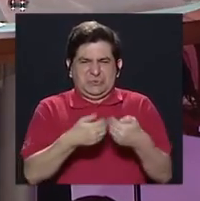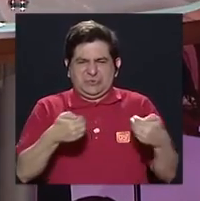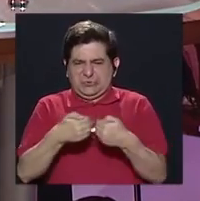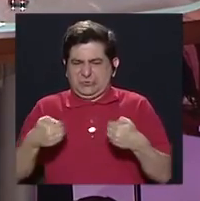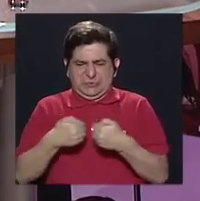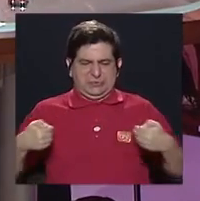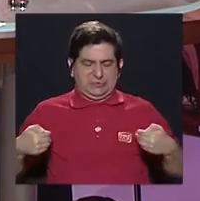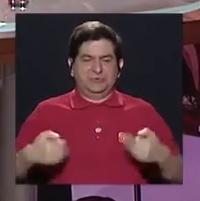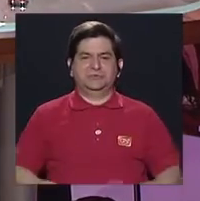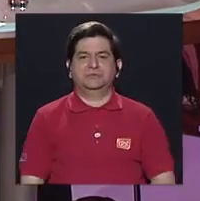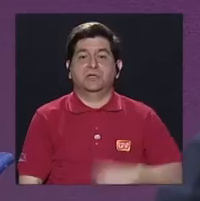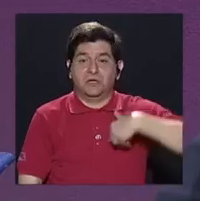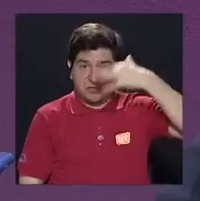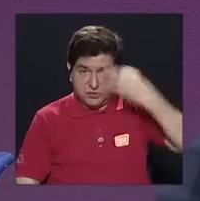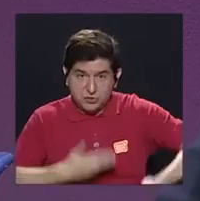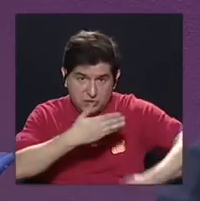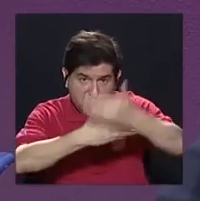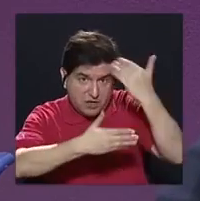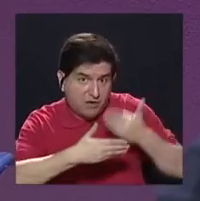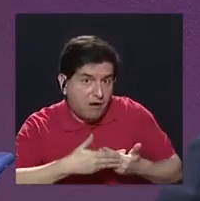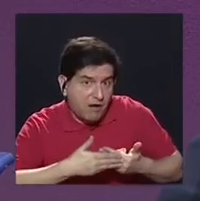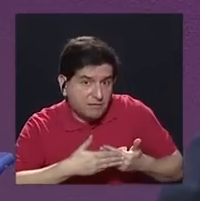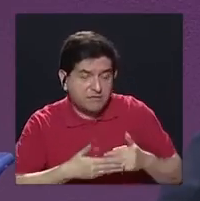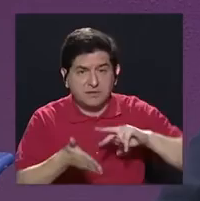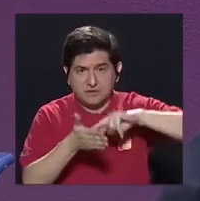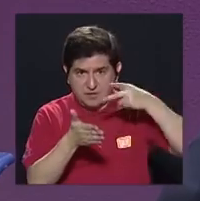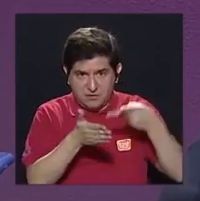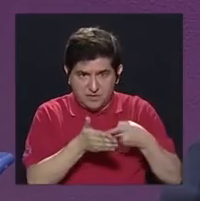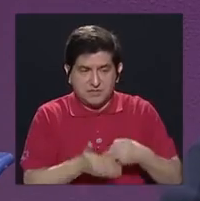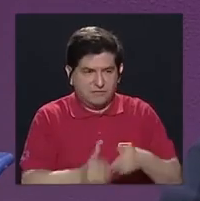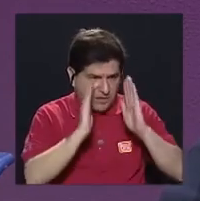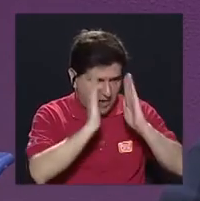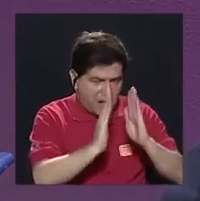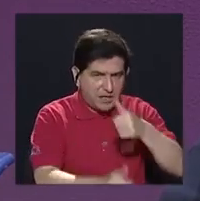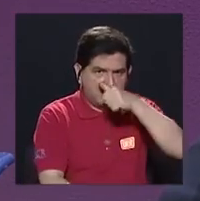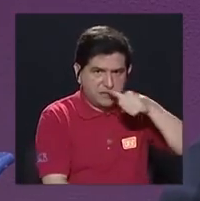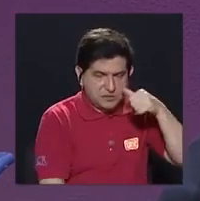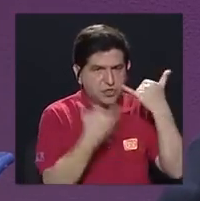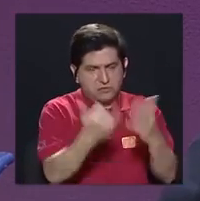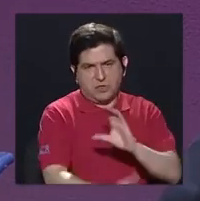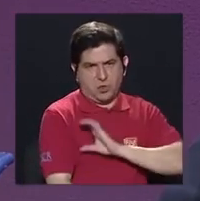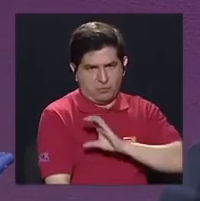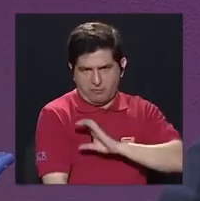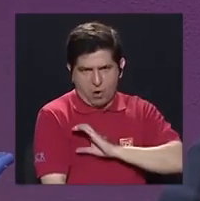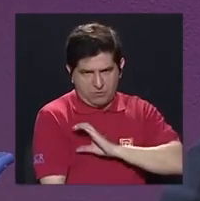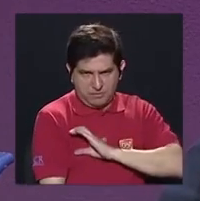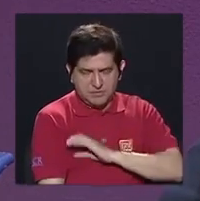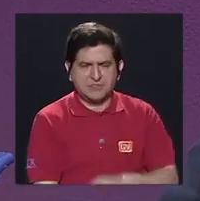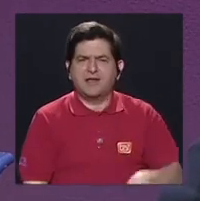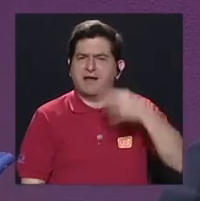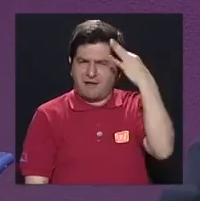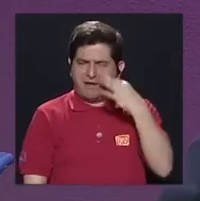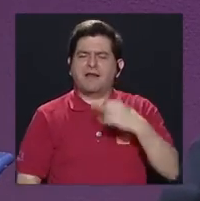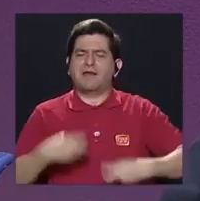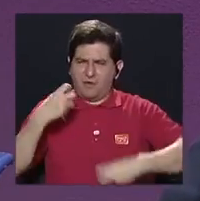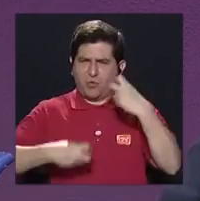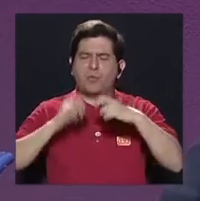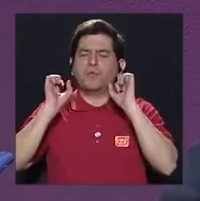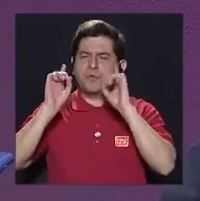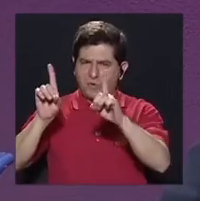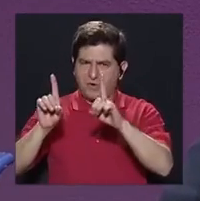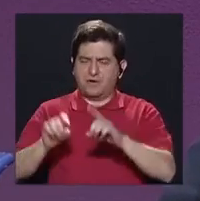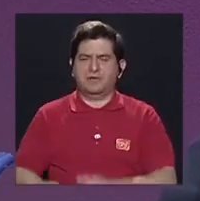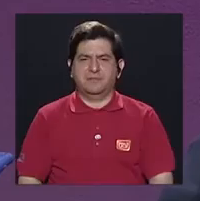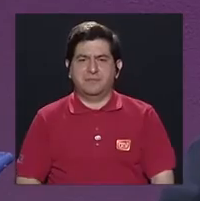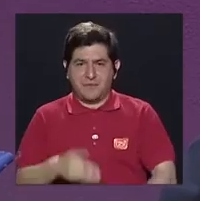que también antes de entrar dentro de la parte de las drogas, ya como fuerza pública, como policía, yo creo que es un problema también de educación,